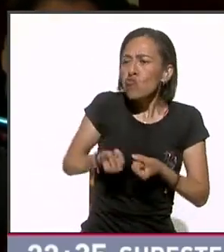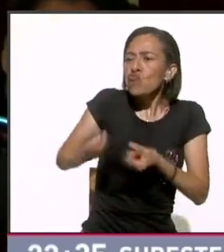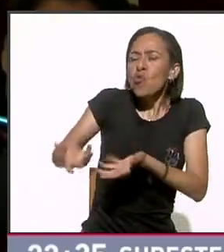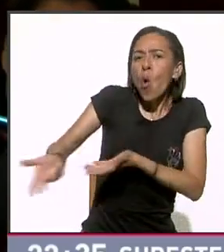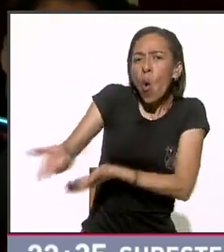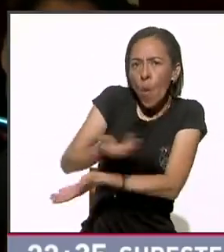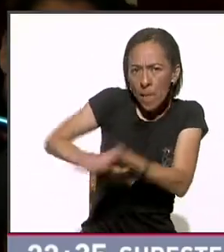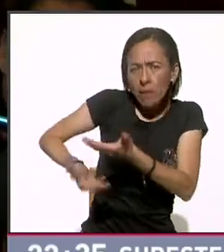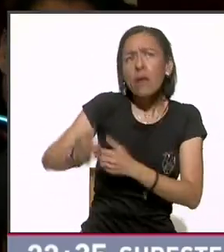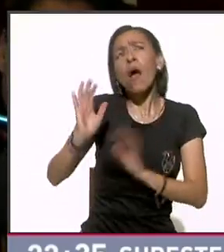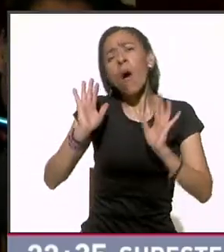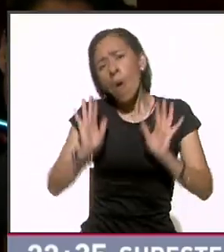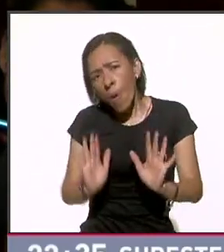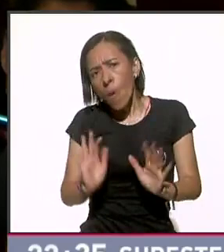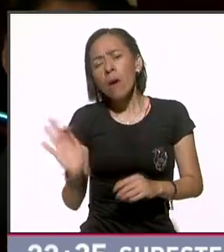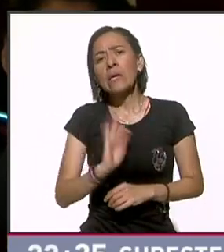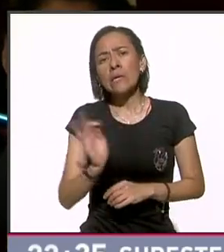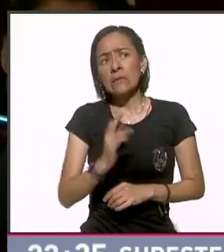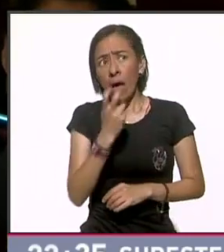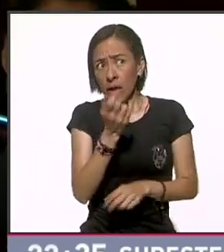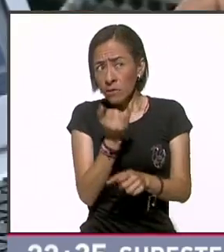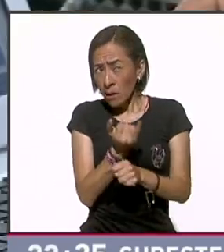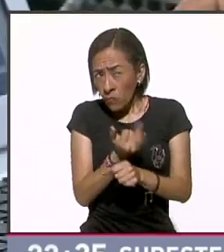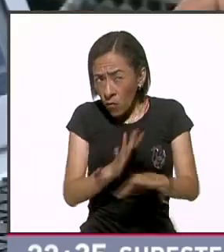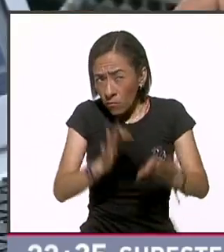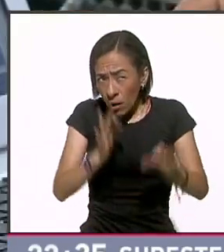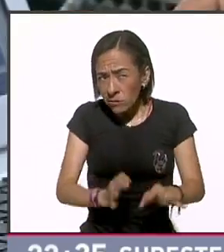no compartirla, sino señalar que no es veraz la información.